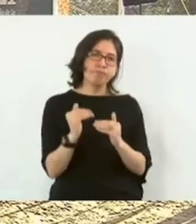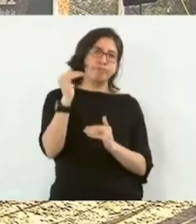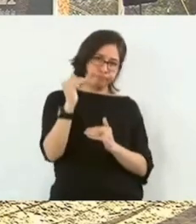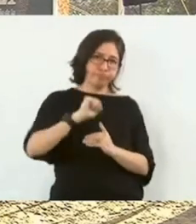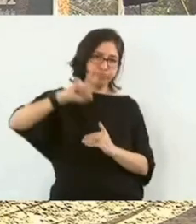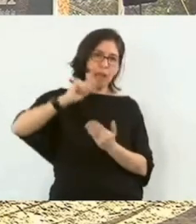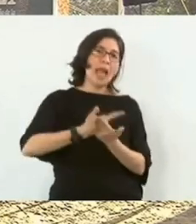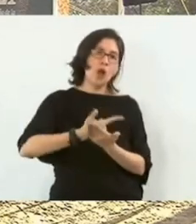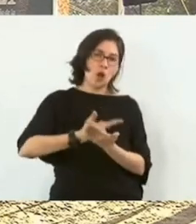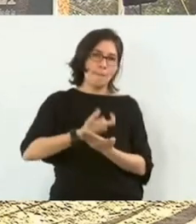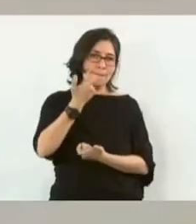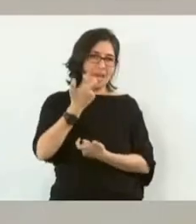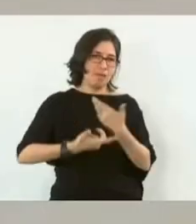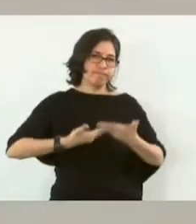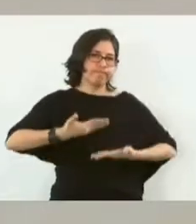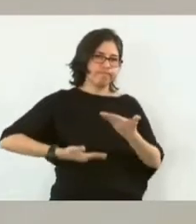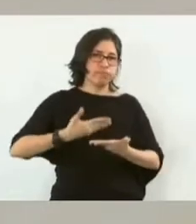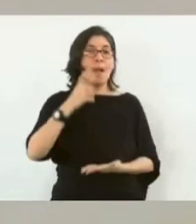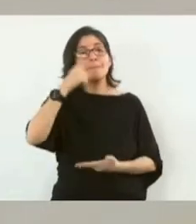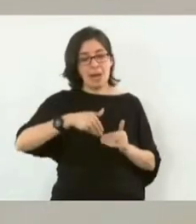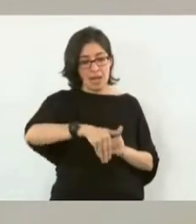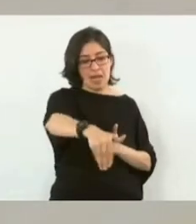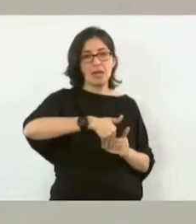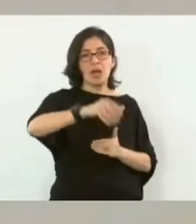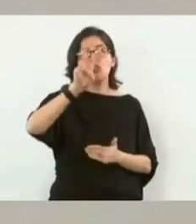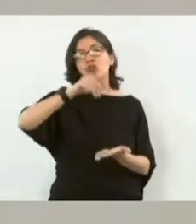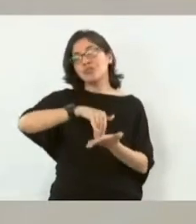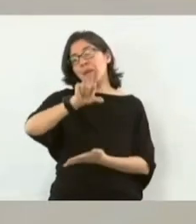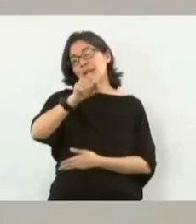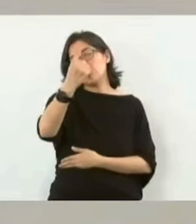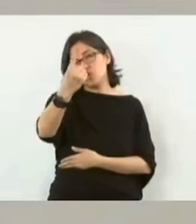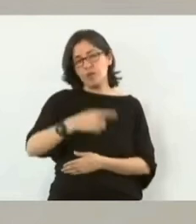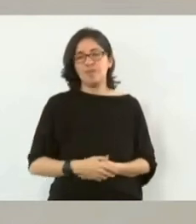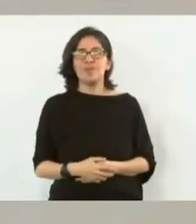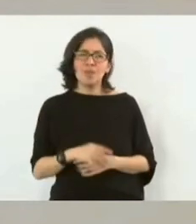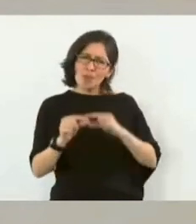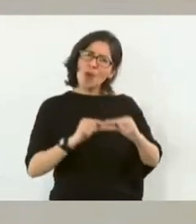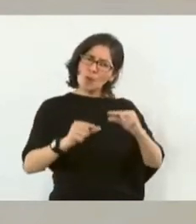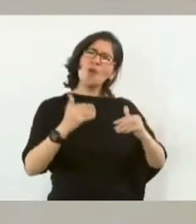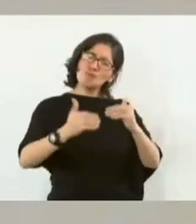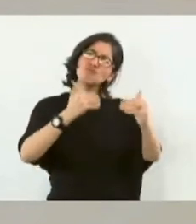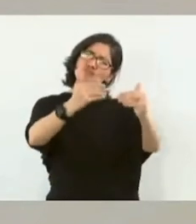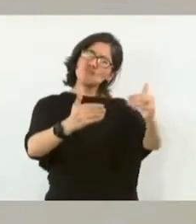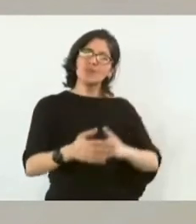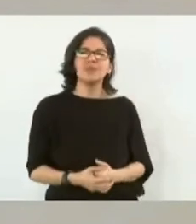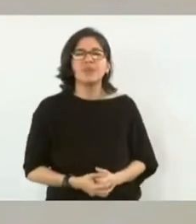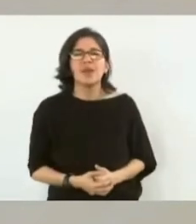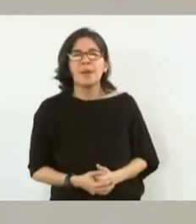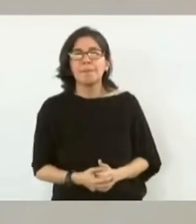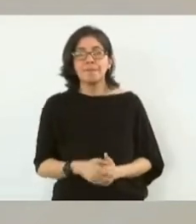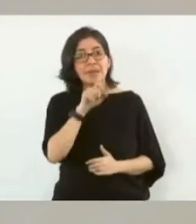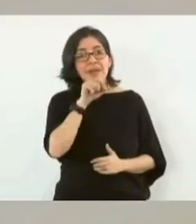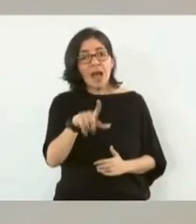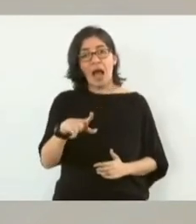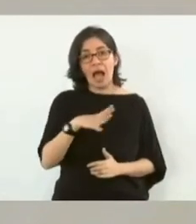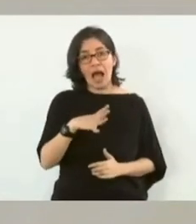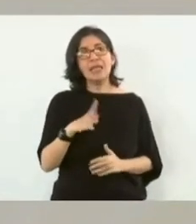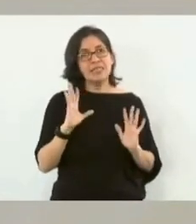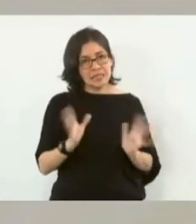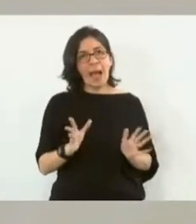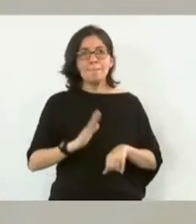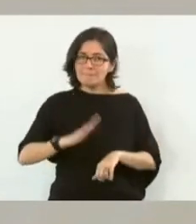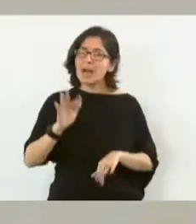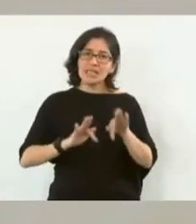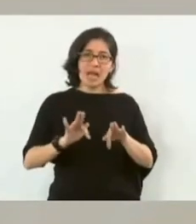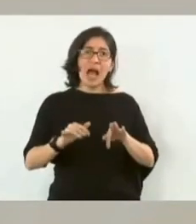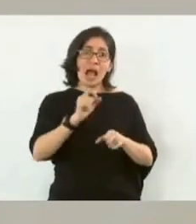crecimiento para este 2021. Nos vamos a ir recuperando. Ya también estamos recuperando los empleos